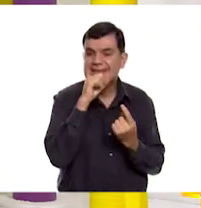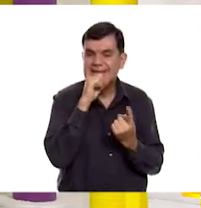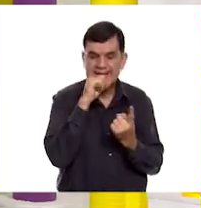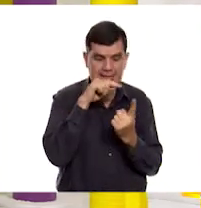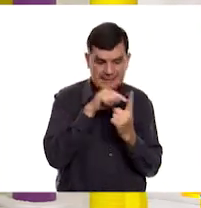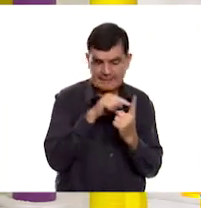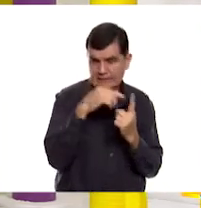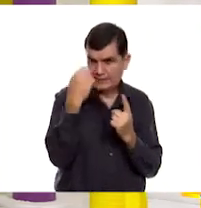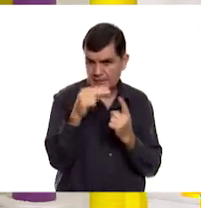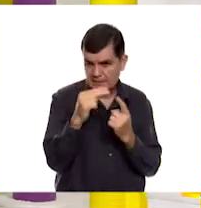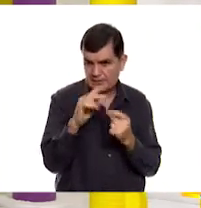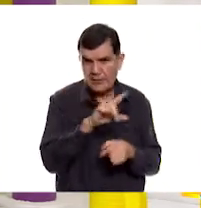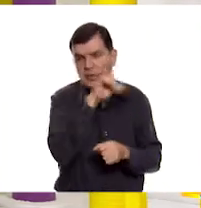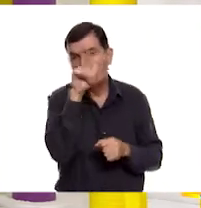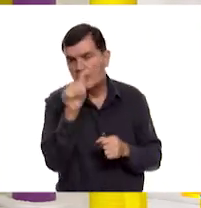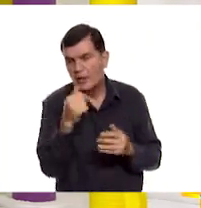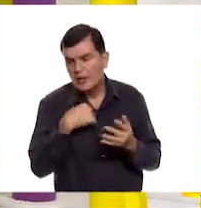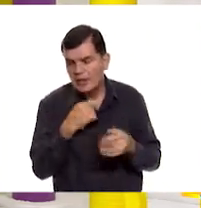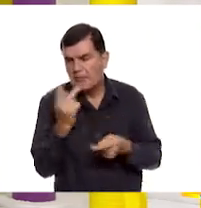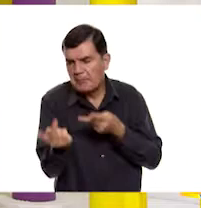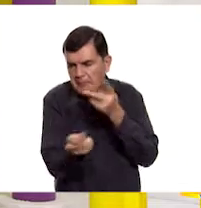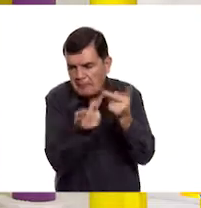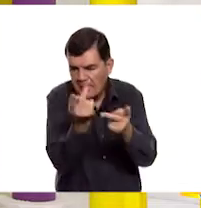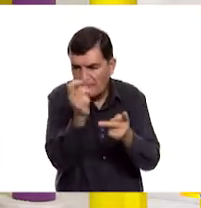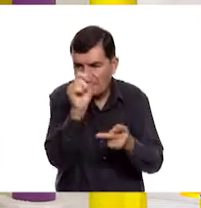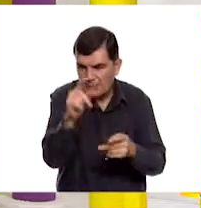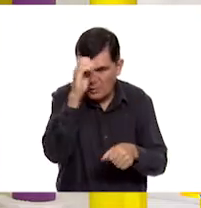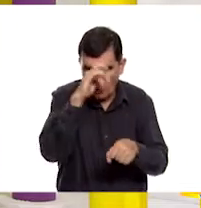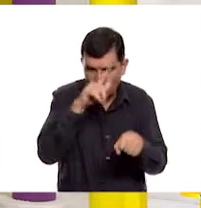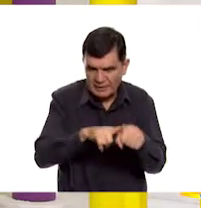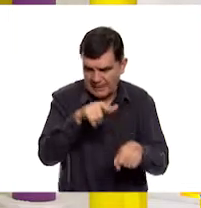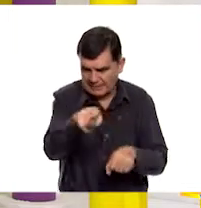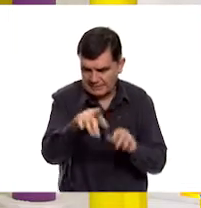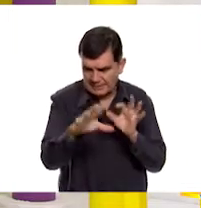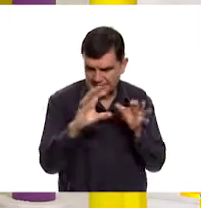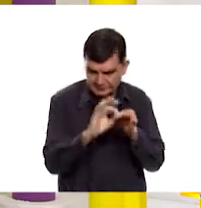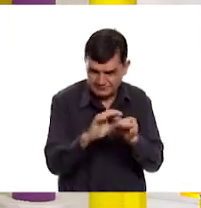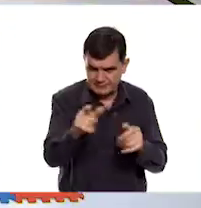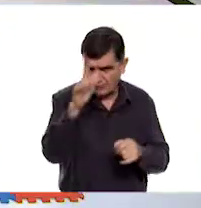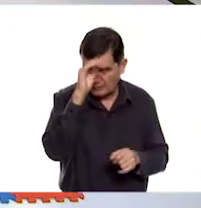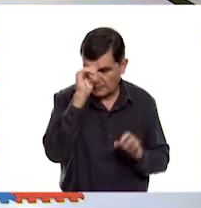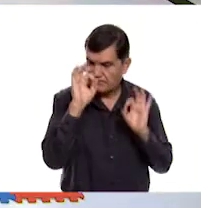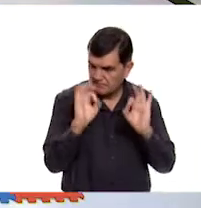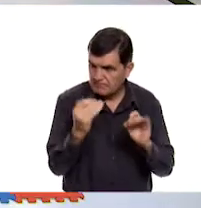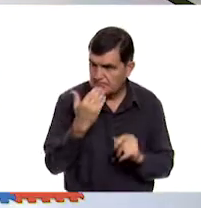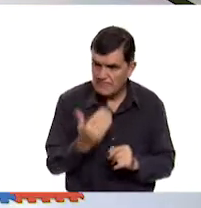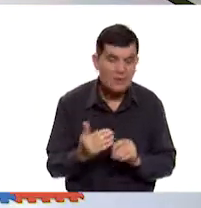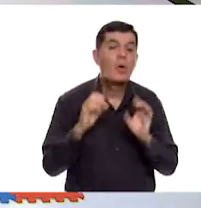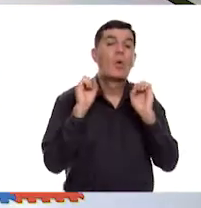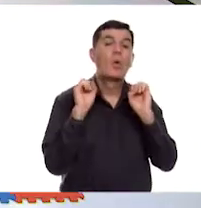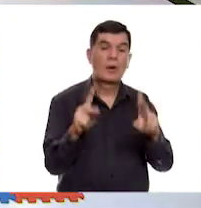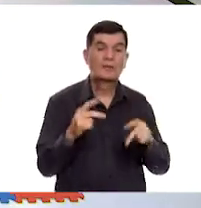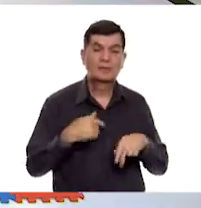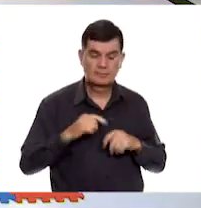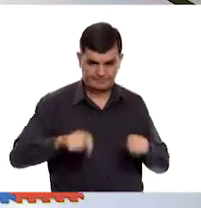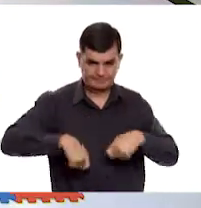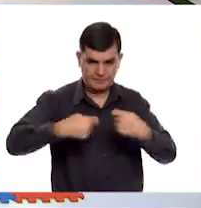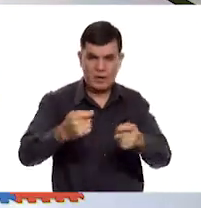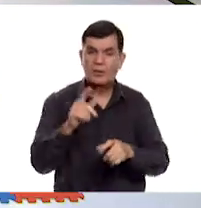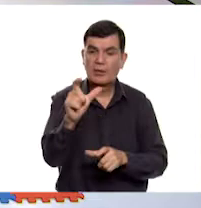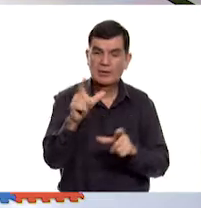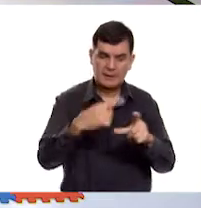posteriormente te voy a hacer una pregunta relacionada con espacios culturales. Me parece muy bien. ¿Te parece muy bien? Entonces, te entrego el aro.